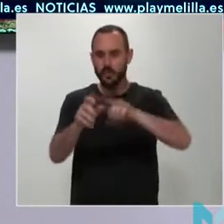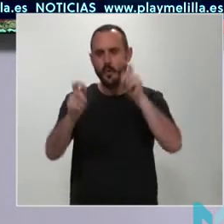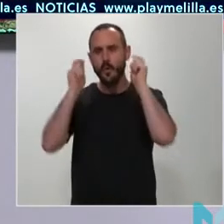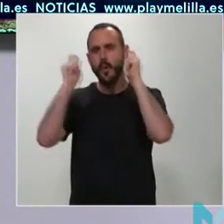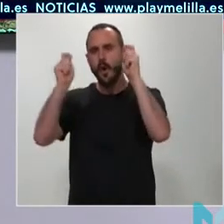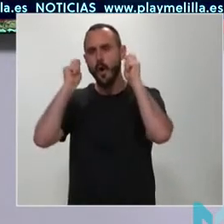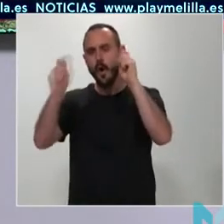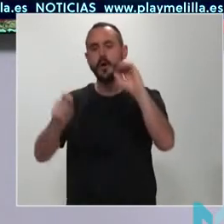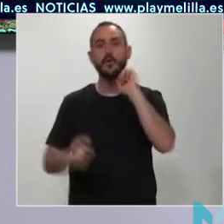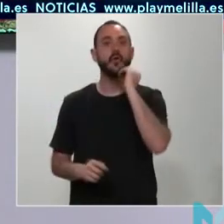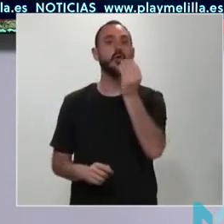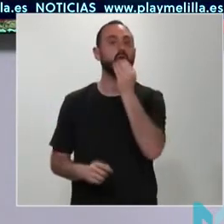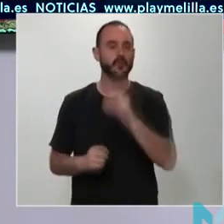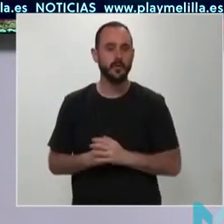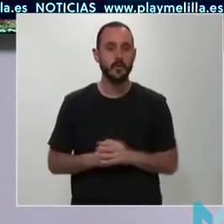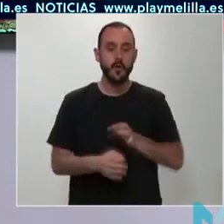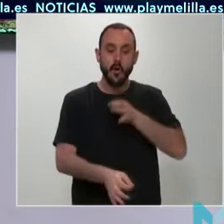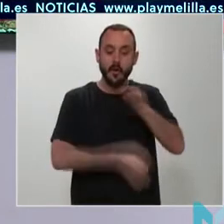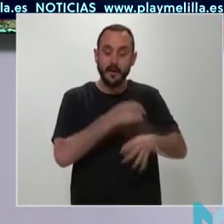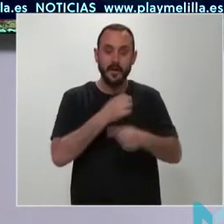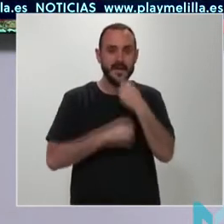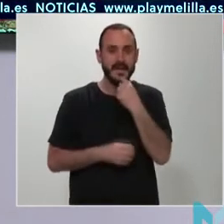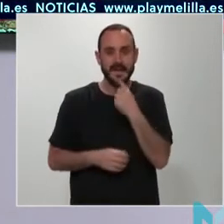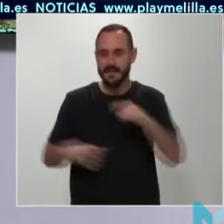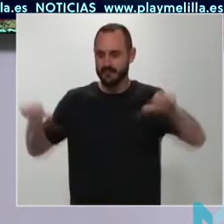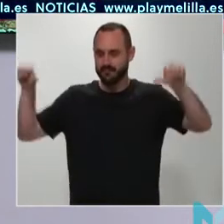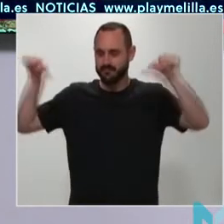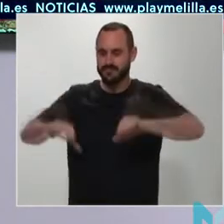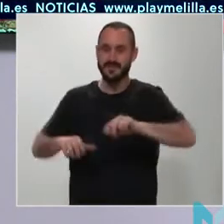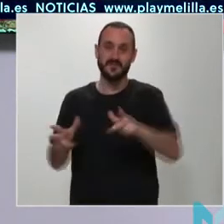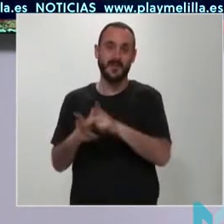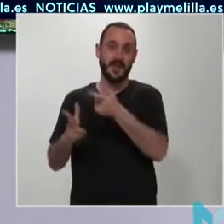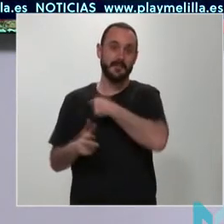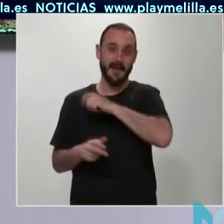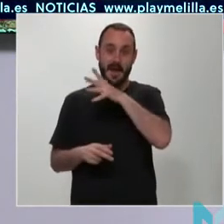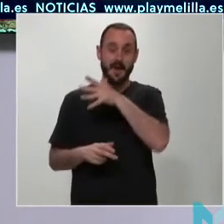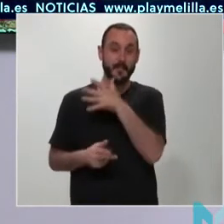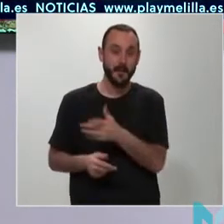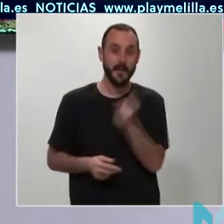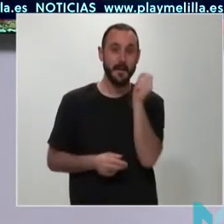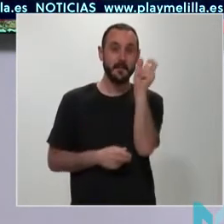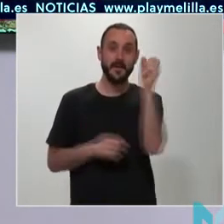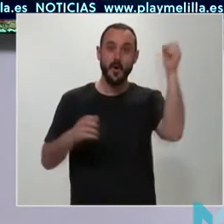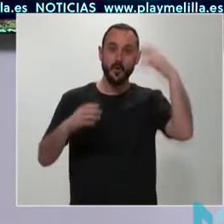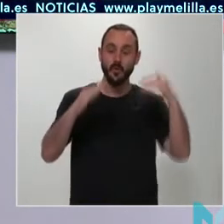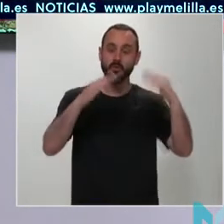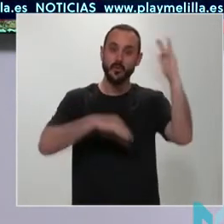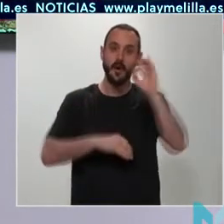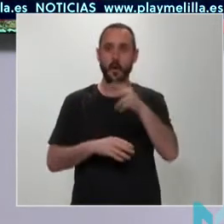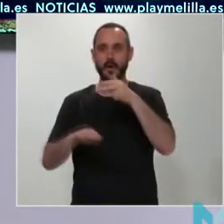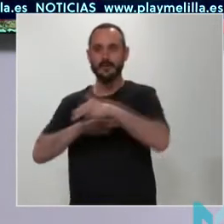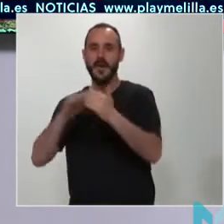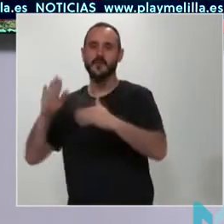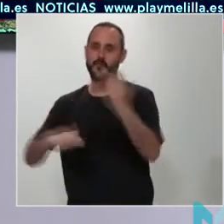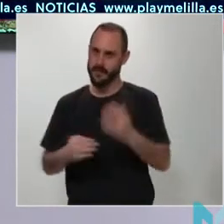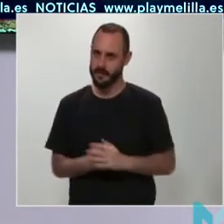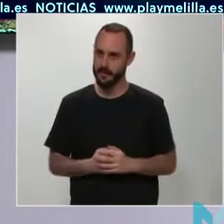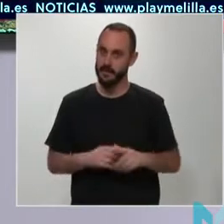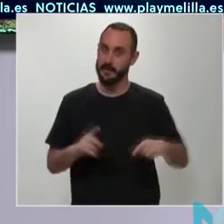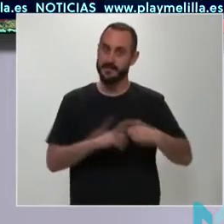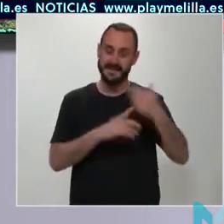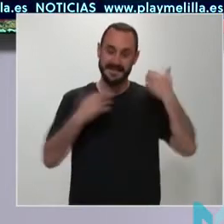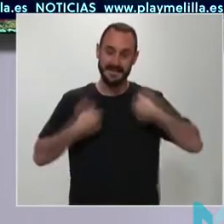de consumo. La organización habla de ruina social en España debido a la subida del precio de la luz o del combustible y a la